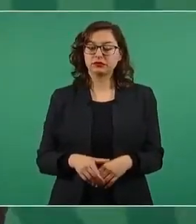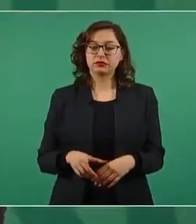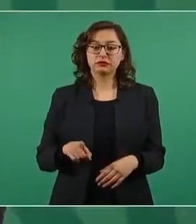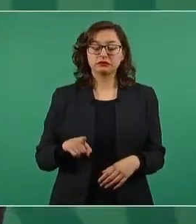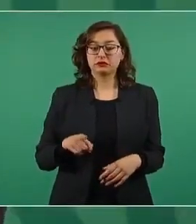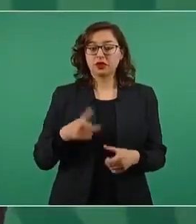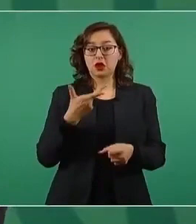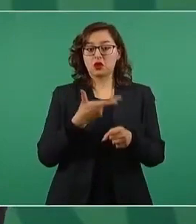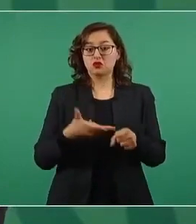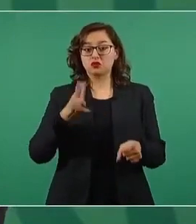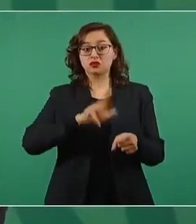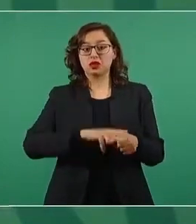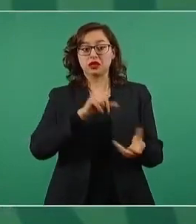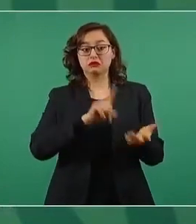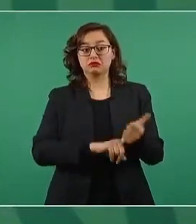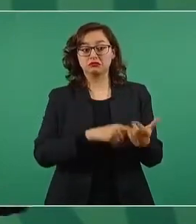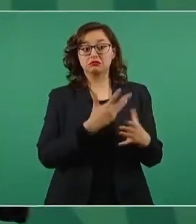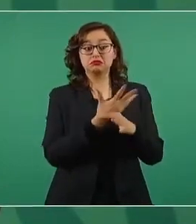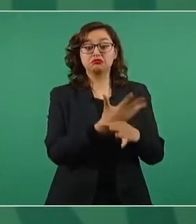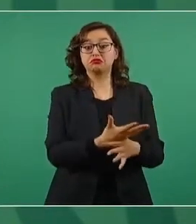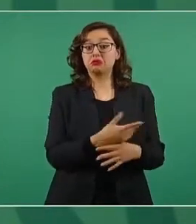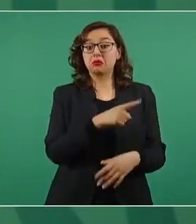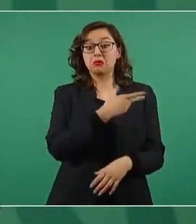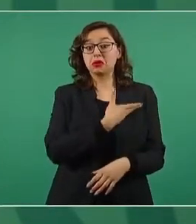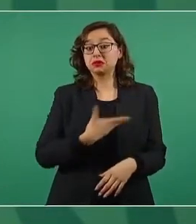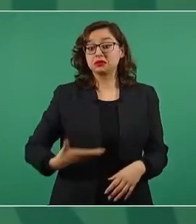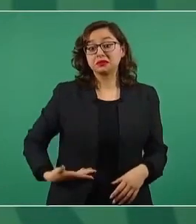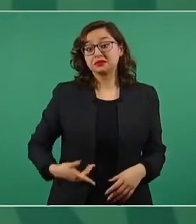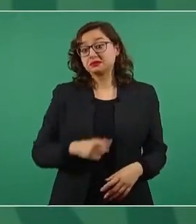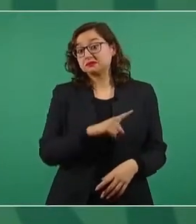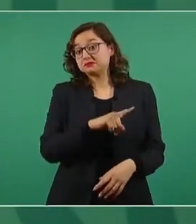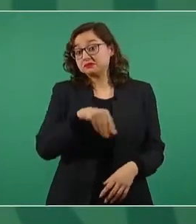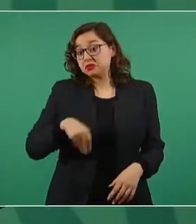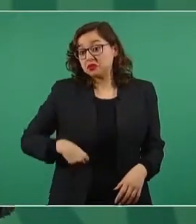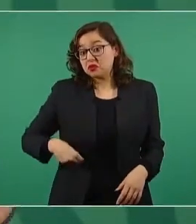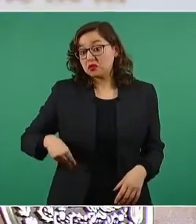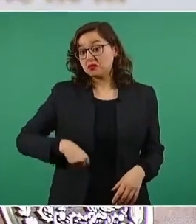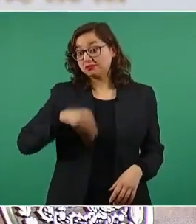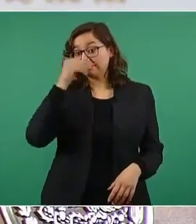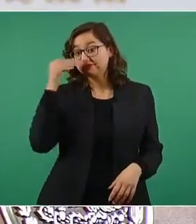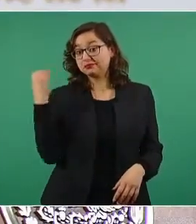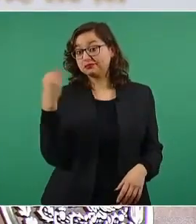no hay, es culpa de él,